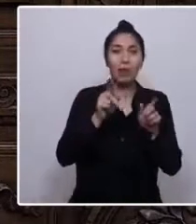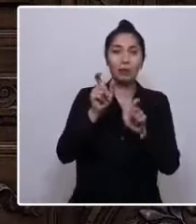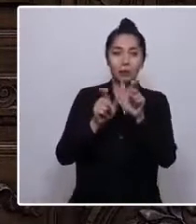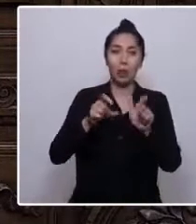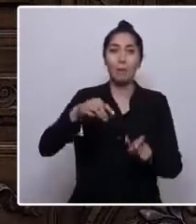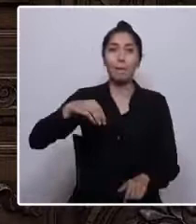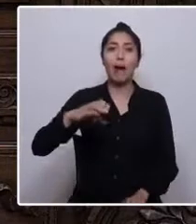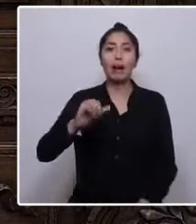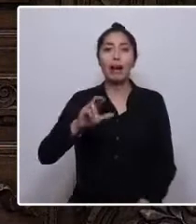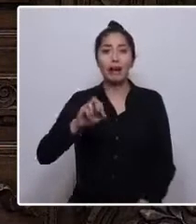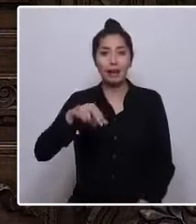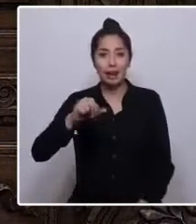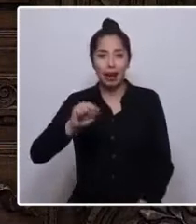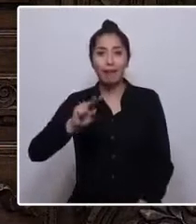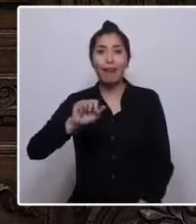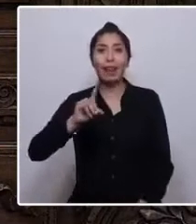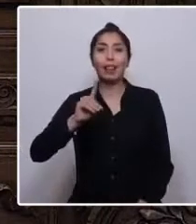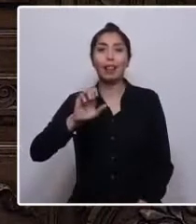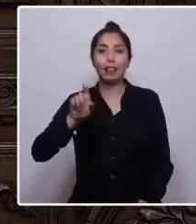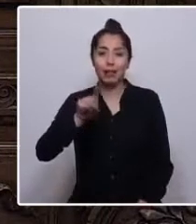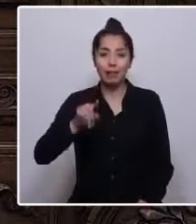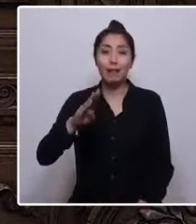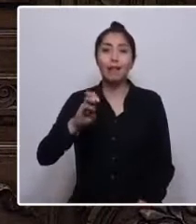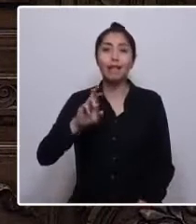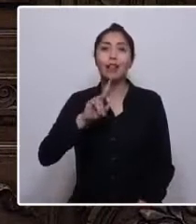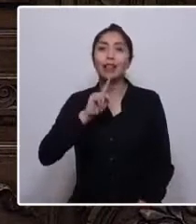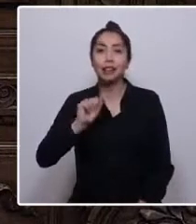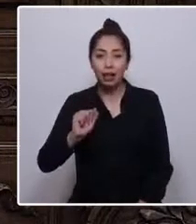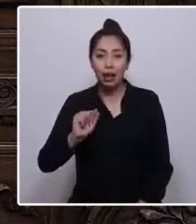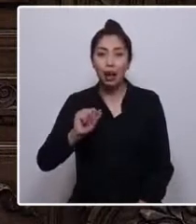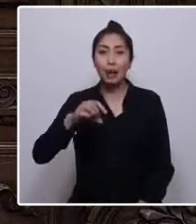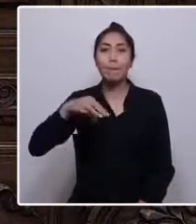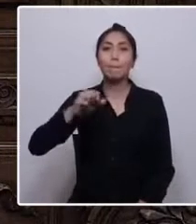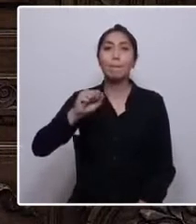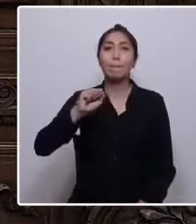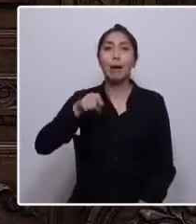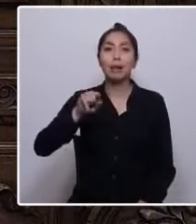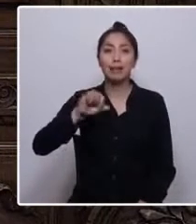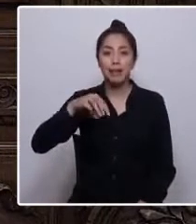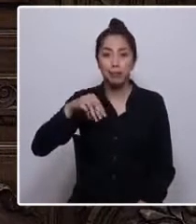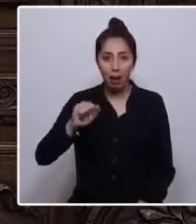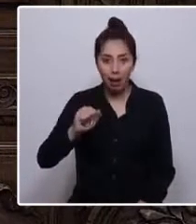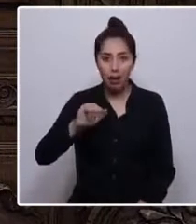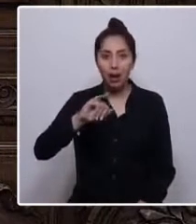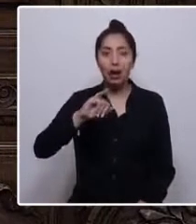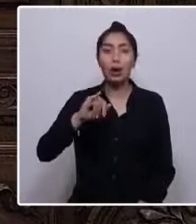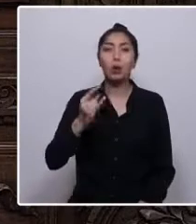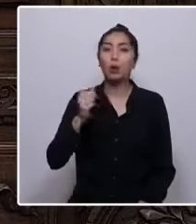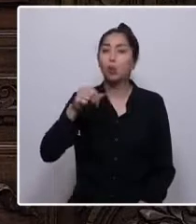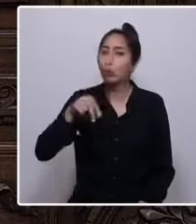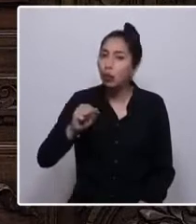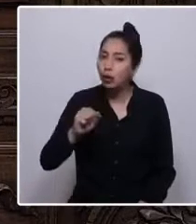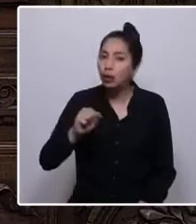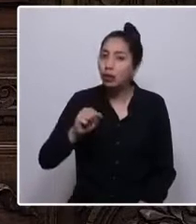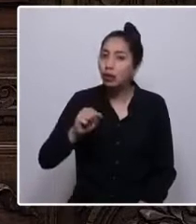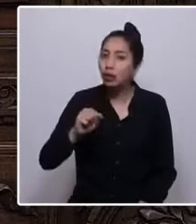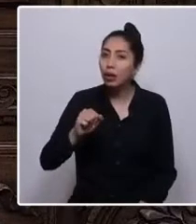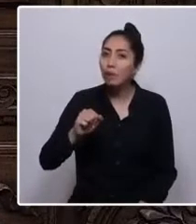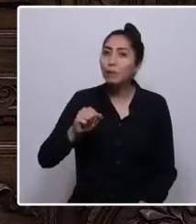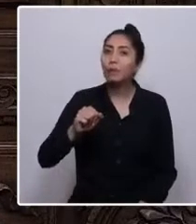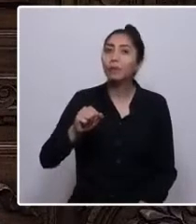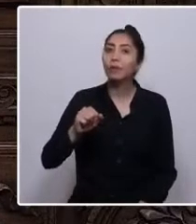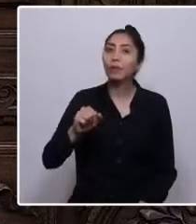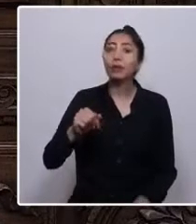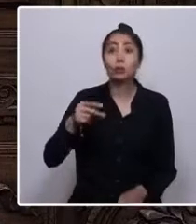Macarena Valdés, Berta Cáceres, Máxima Acuña, Wangari Matay, Padana Chiva, cuya